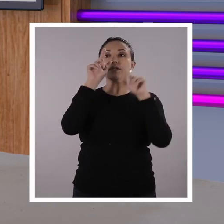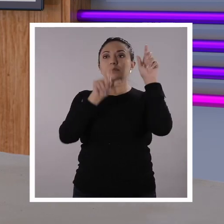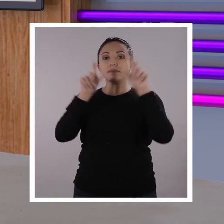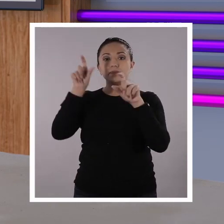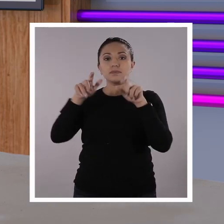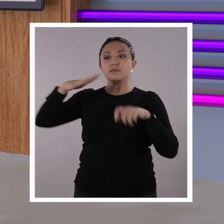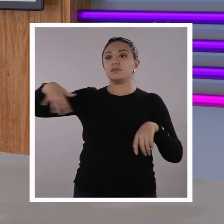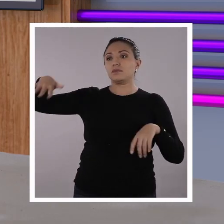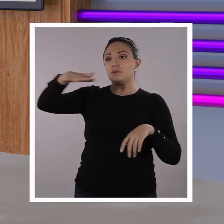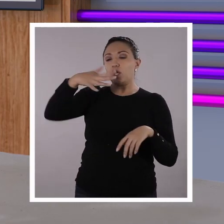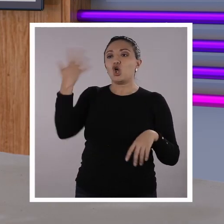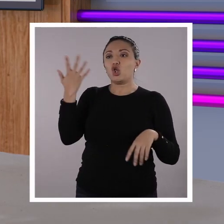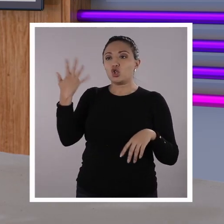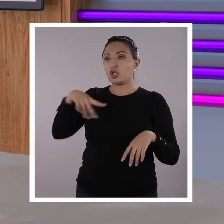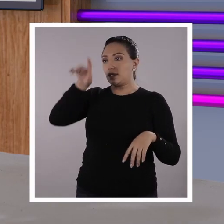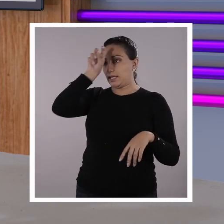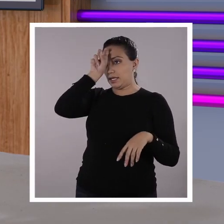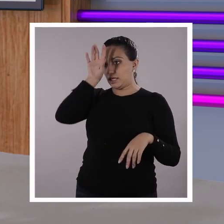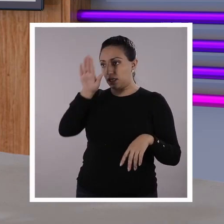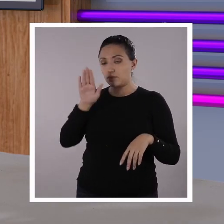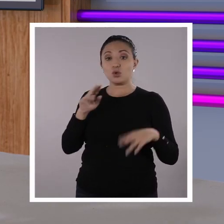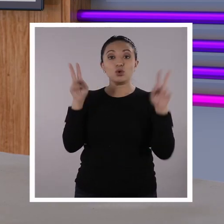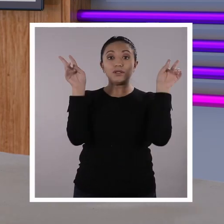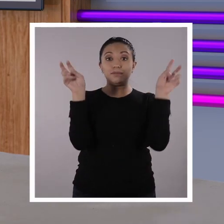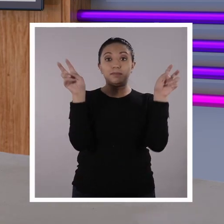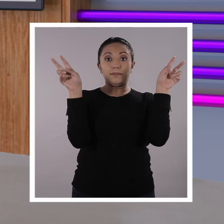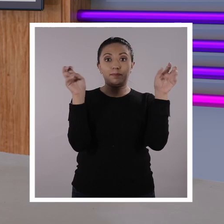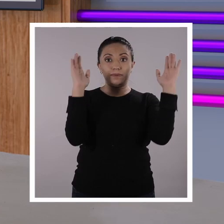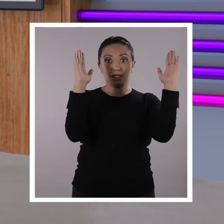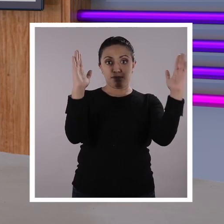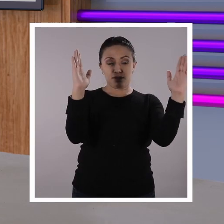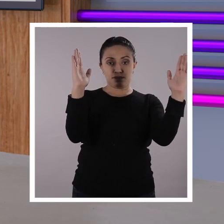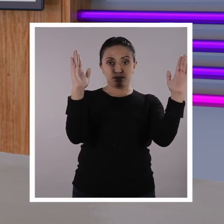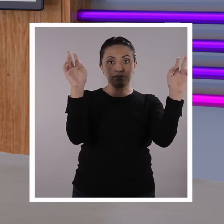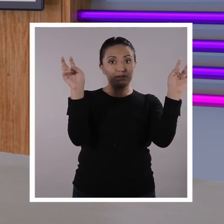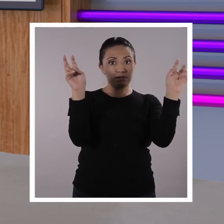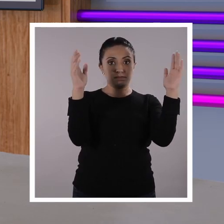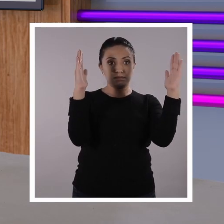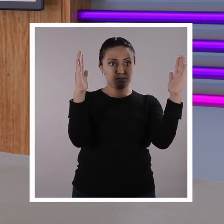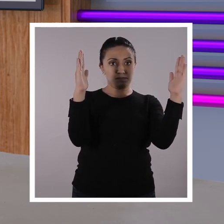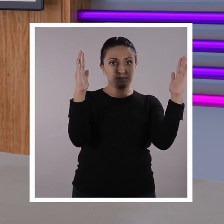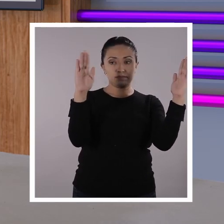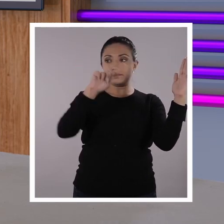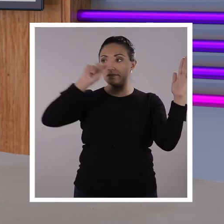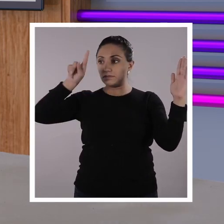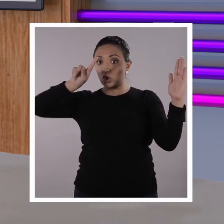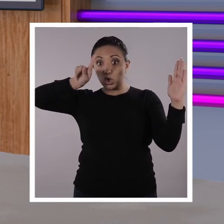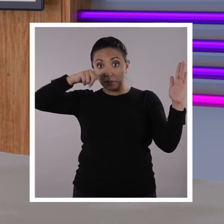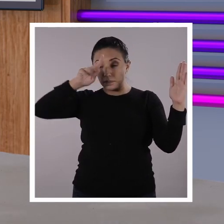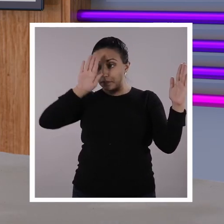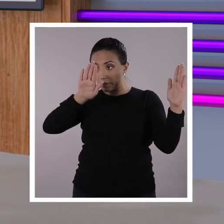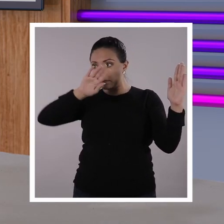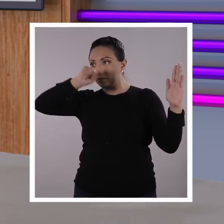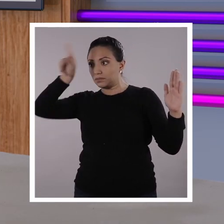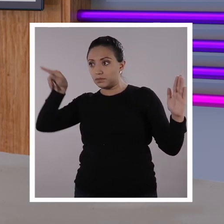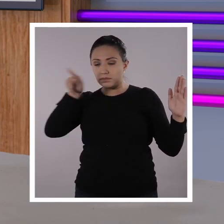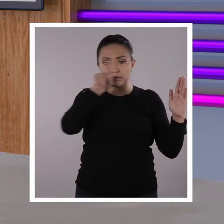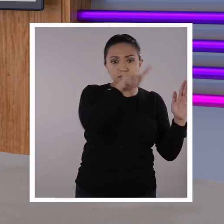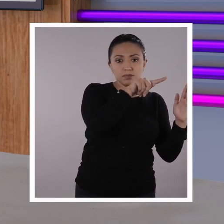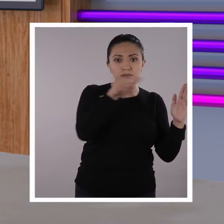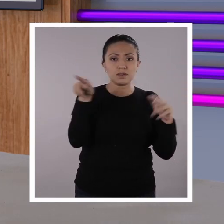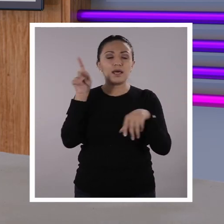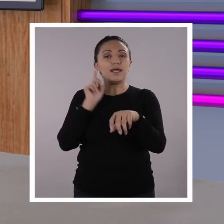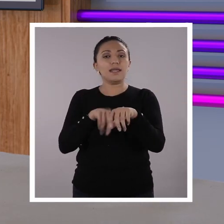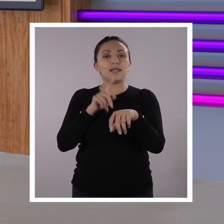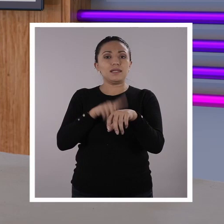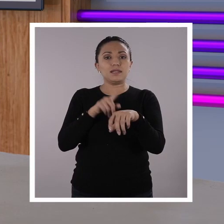la plaza de El Cairo, ¿sí no? Sí, es el nombre del artículo. Hasta allí. Ok. Luego de eso, ¿qué viene, Santi? El tiempo. El tiempo es